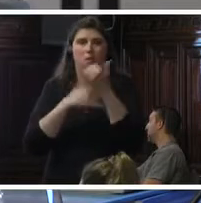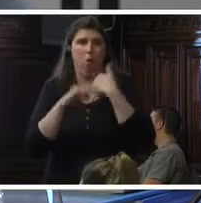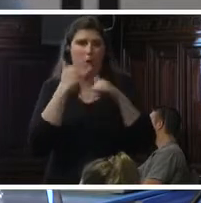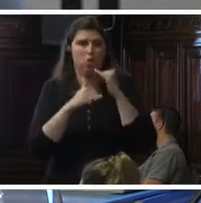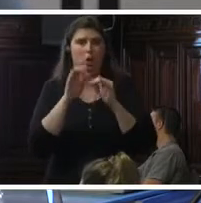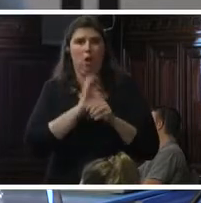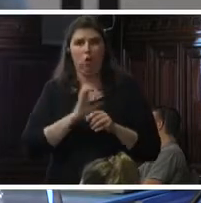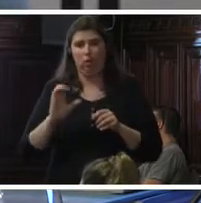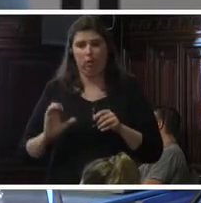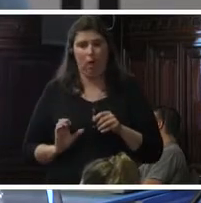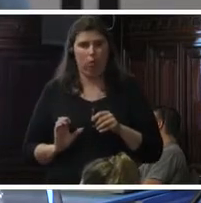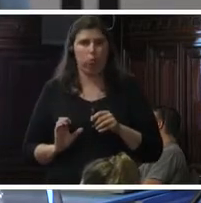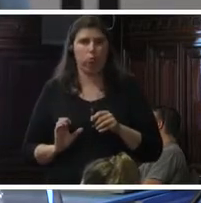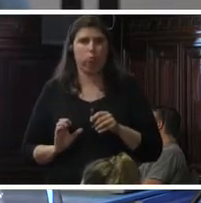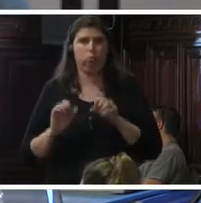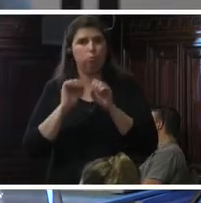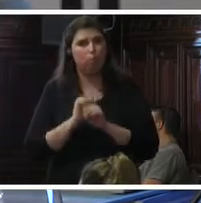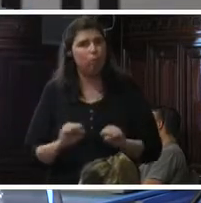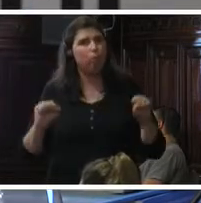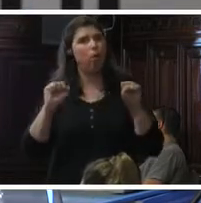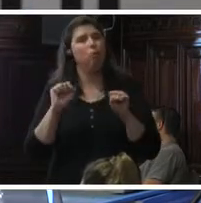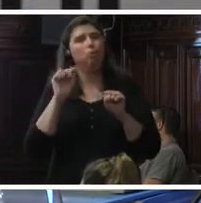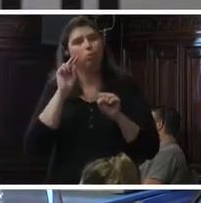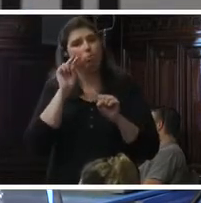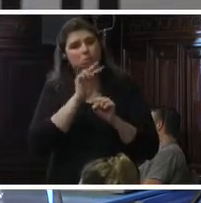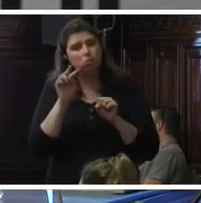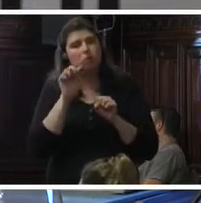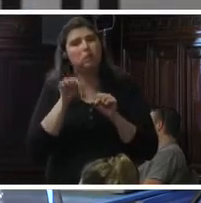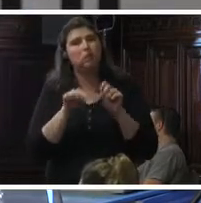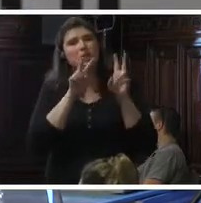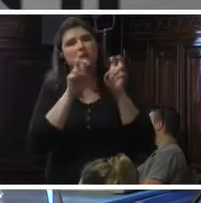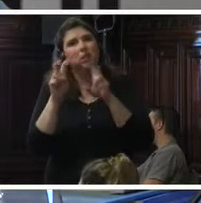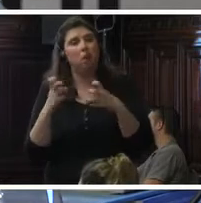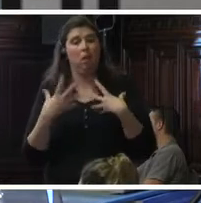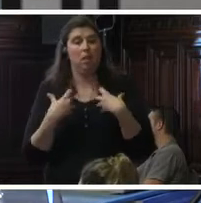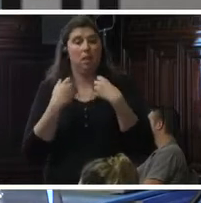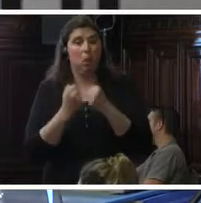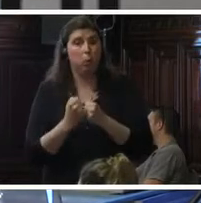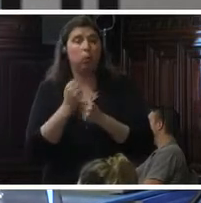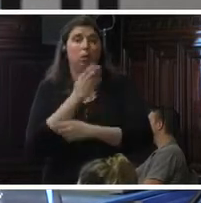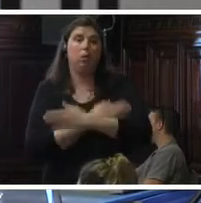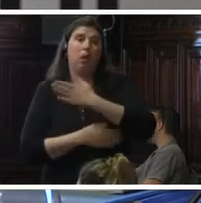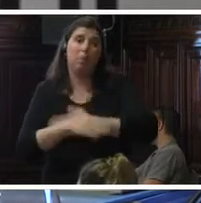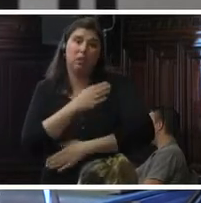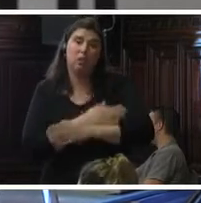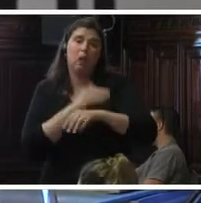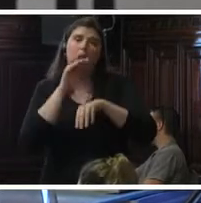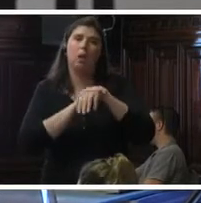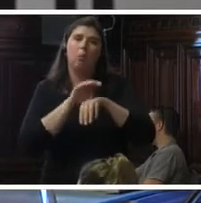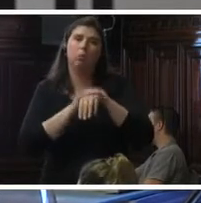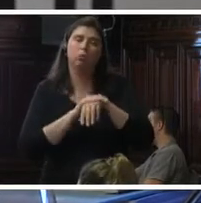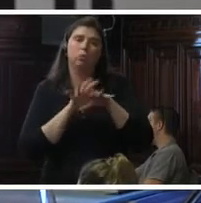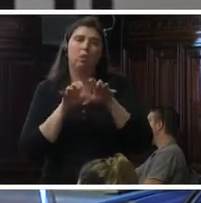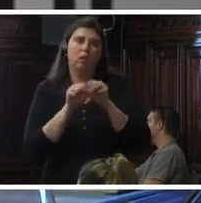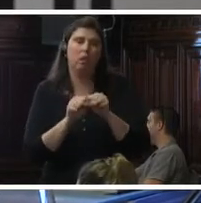que coloquemos el tema de salud, discapacidad y responsabilidades